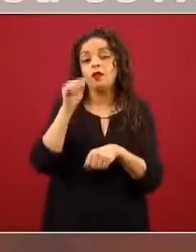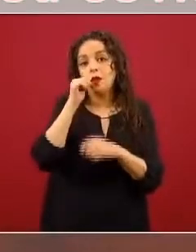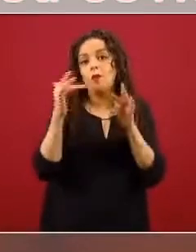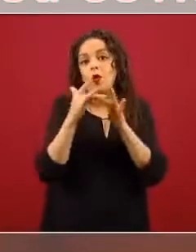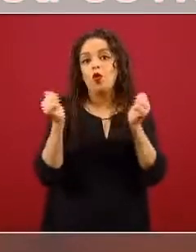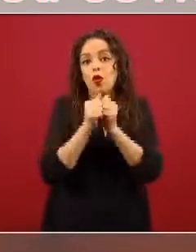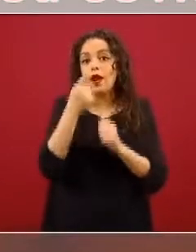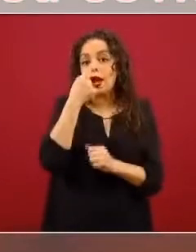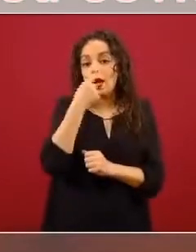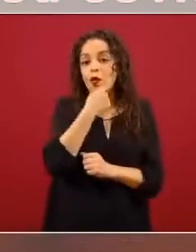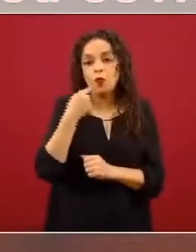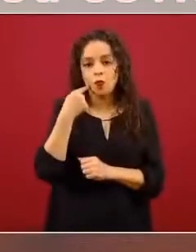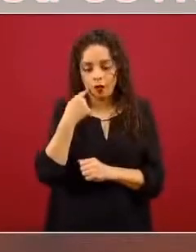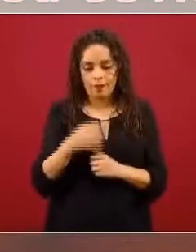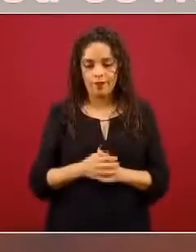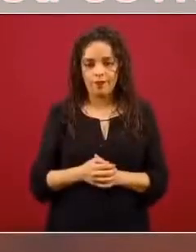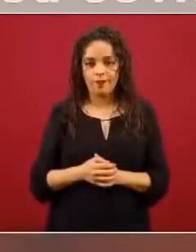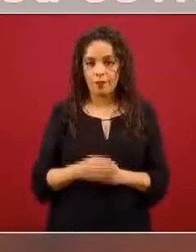me lo coloco.